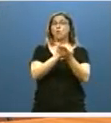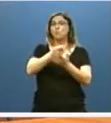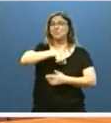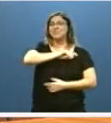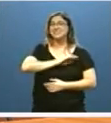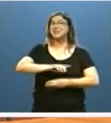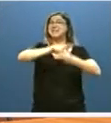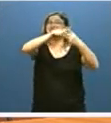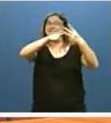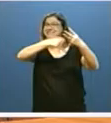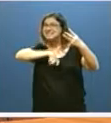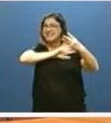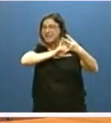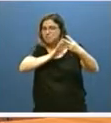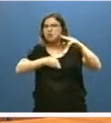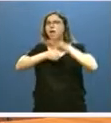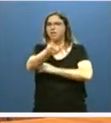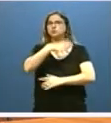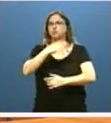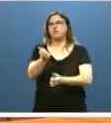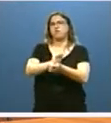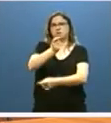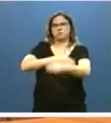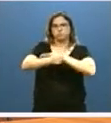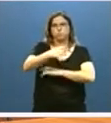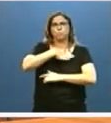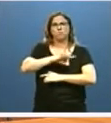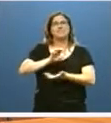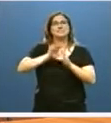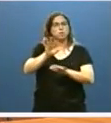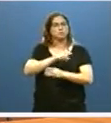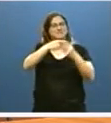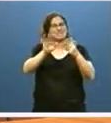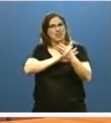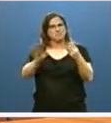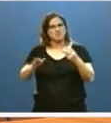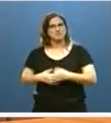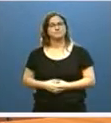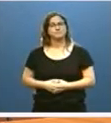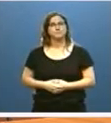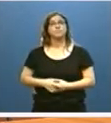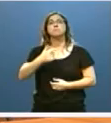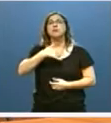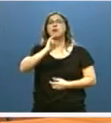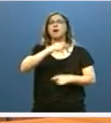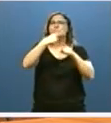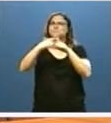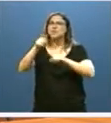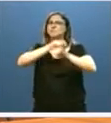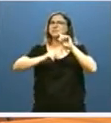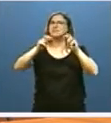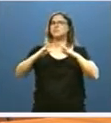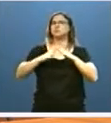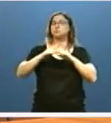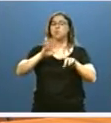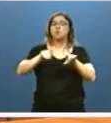que tendrán acceso a los mercados financieros. El segundo, la existencia de factores estructurales que explican